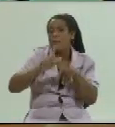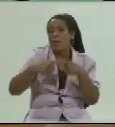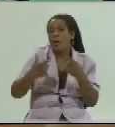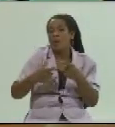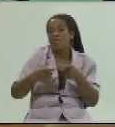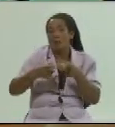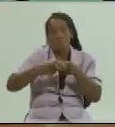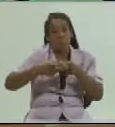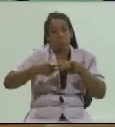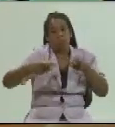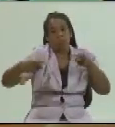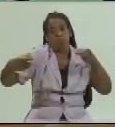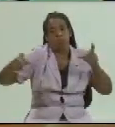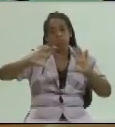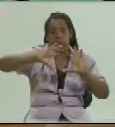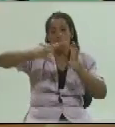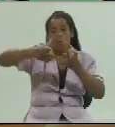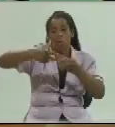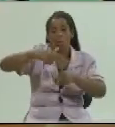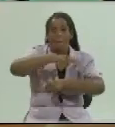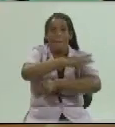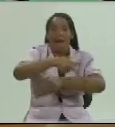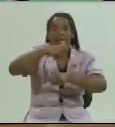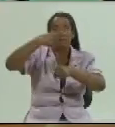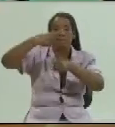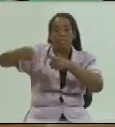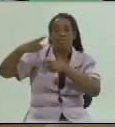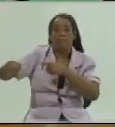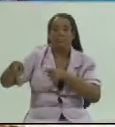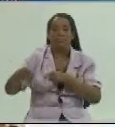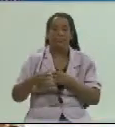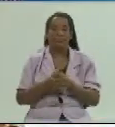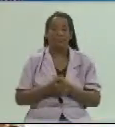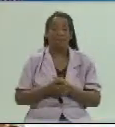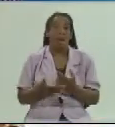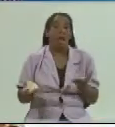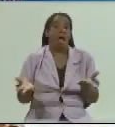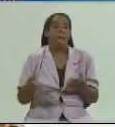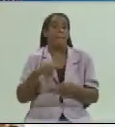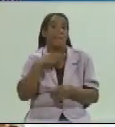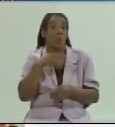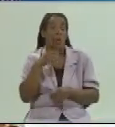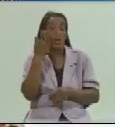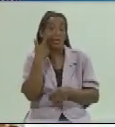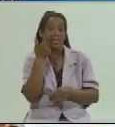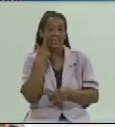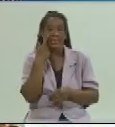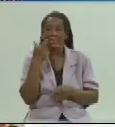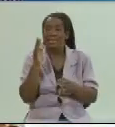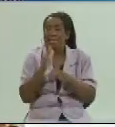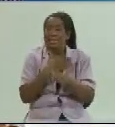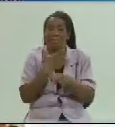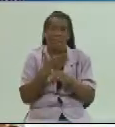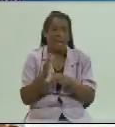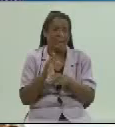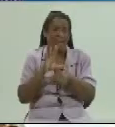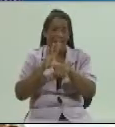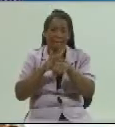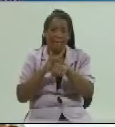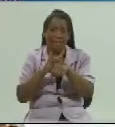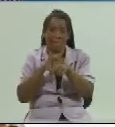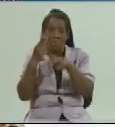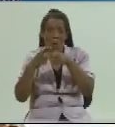situación que tiene porque esto puede venir de cualquier lugar. Pero peor todavía que ya se ha comprobado que hay varias cepas circulando y entonces